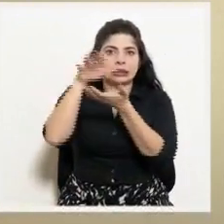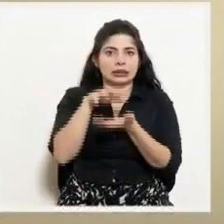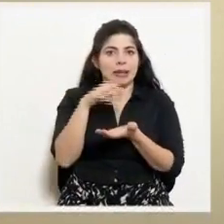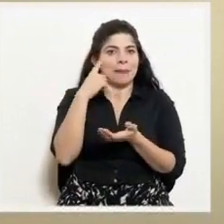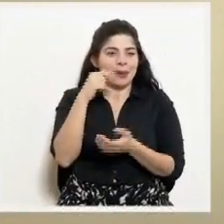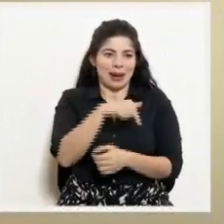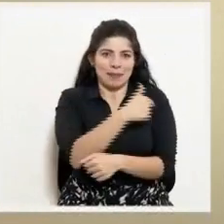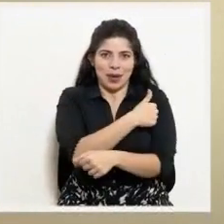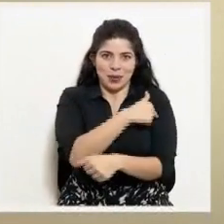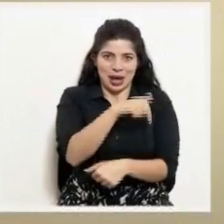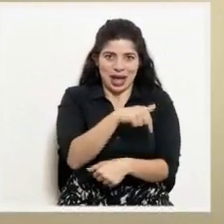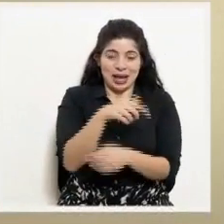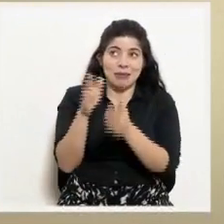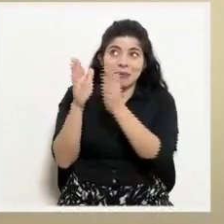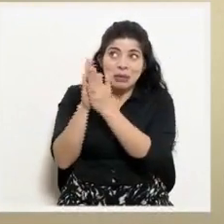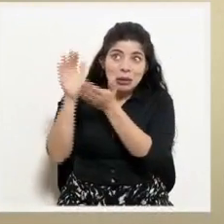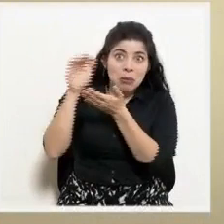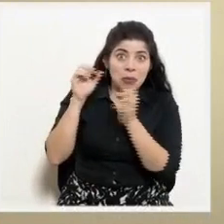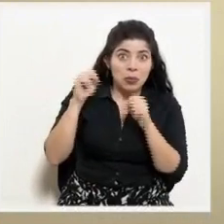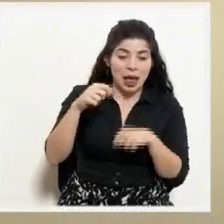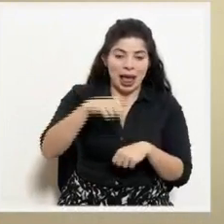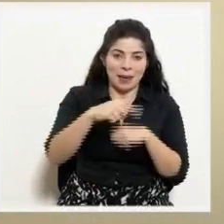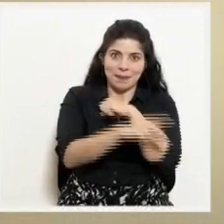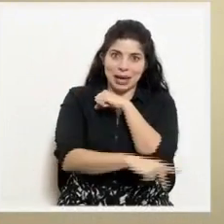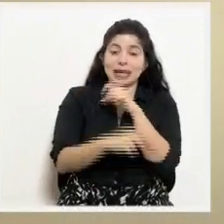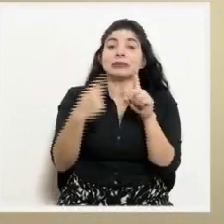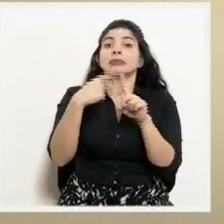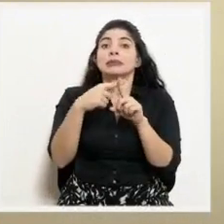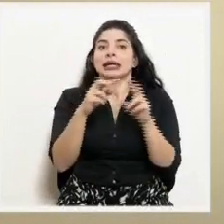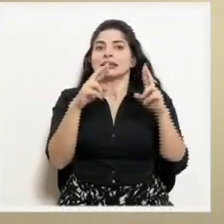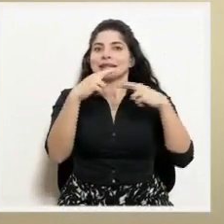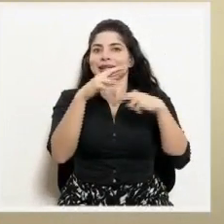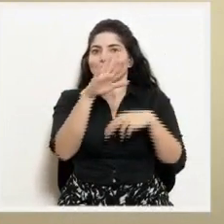procesos de vacunación en el país y en la región.